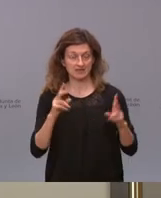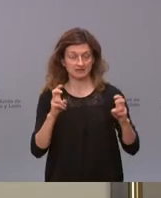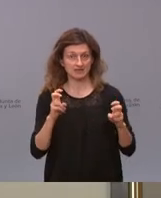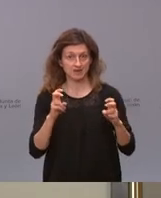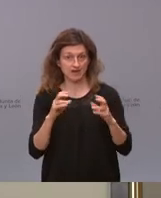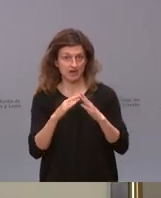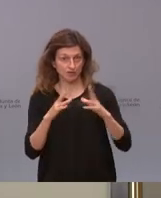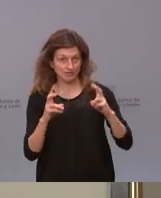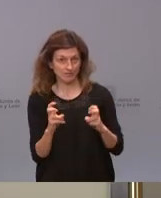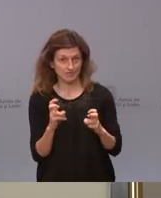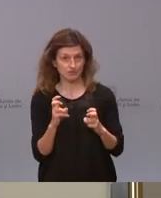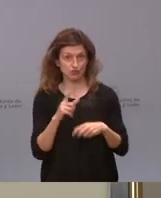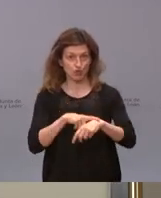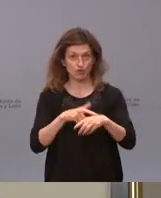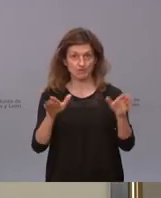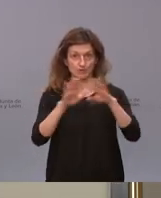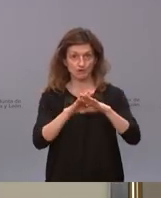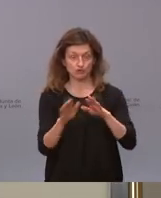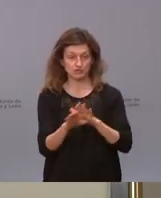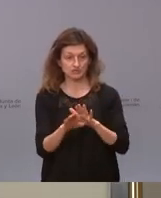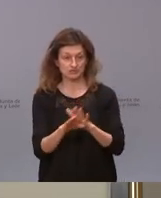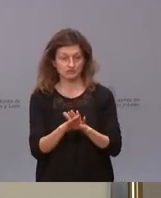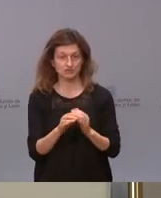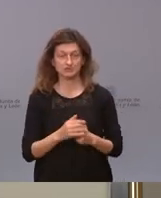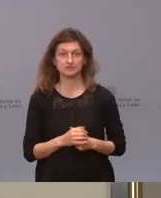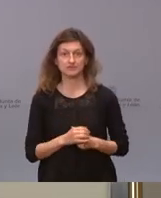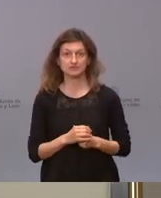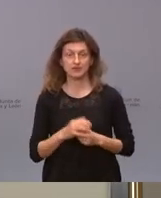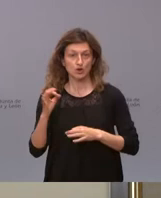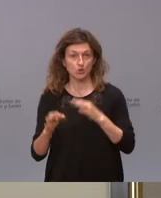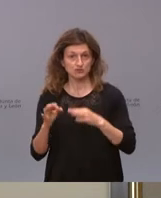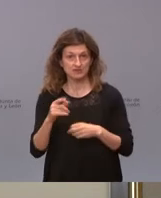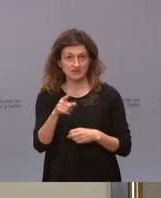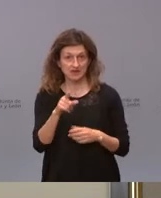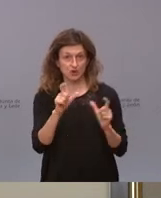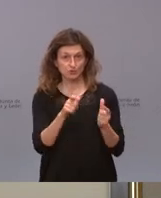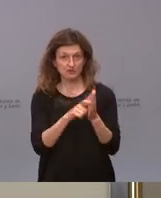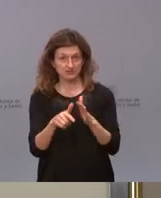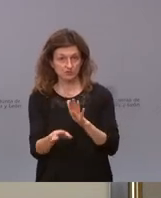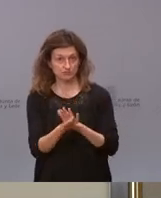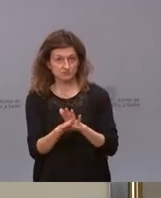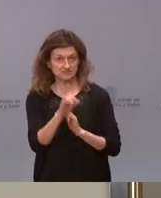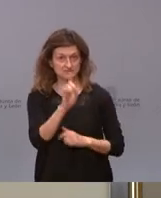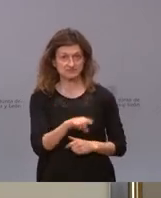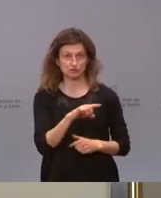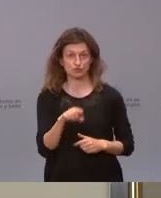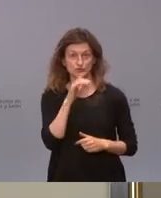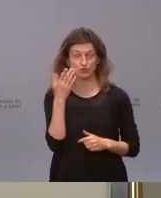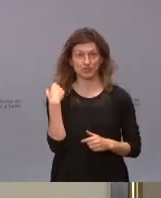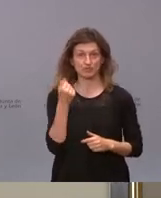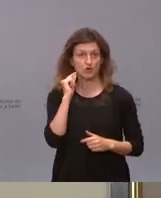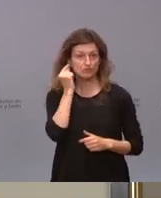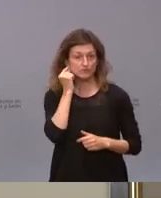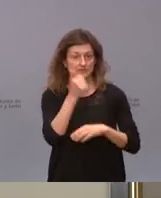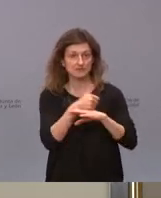confinamiento y del toque de queda, si tuvieran la razón por parte de la justicia, la Junta se replantería su posición. Se lo digo sobre todo porque acabamos de conocer que el